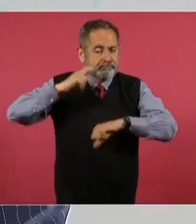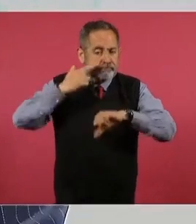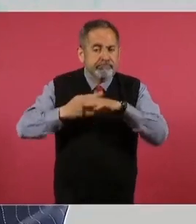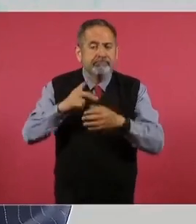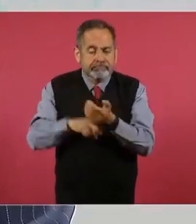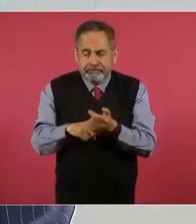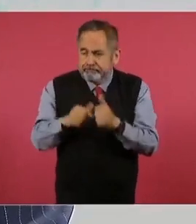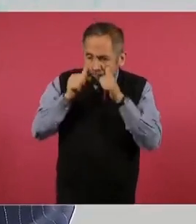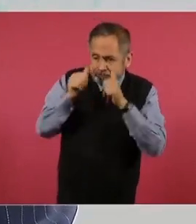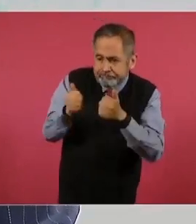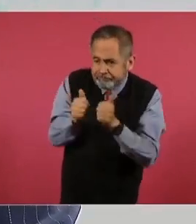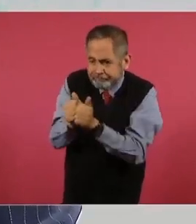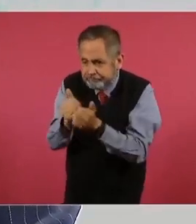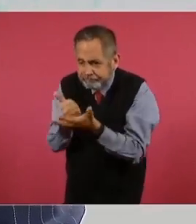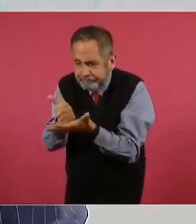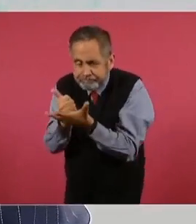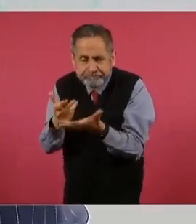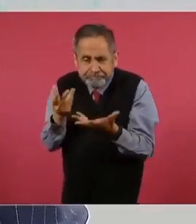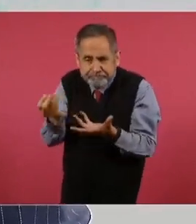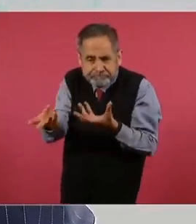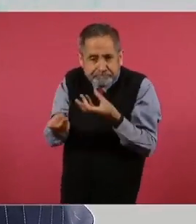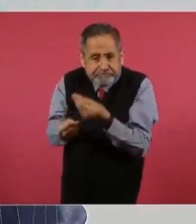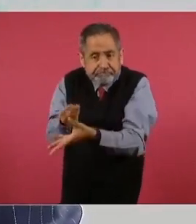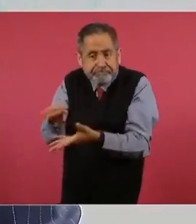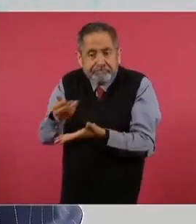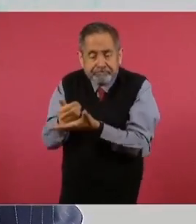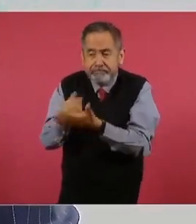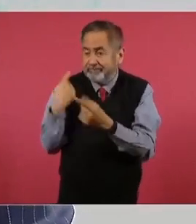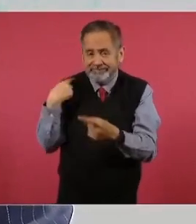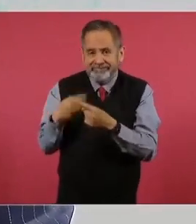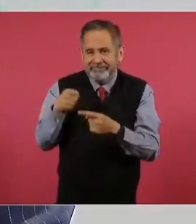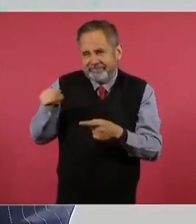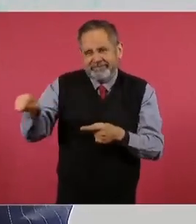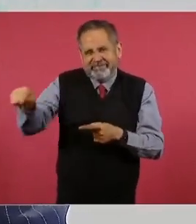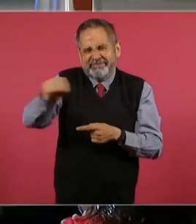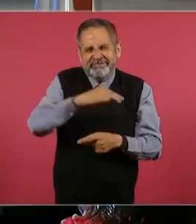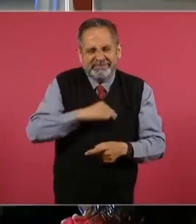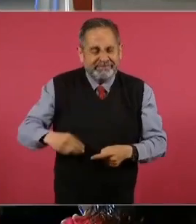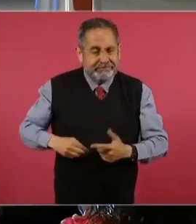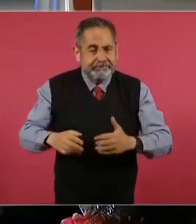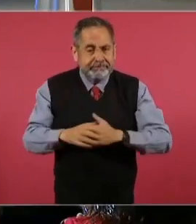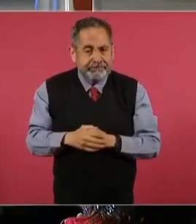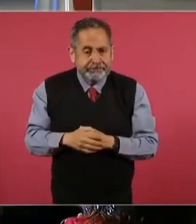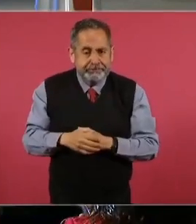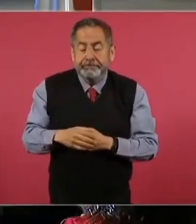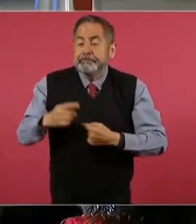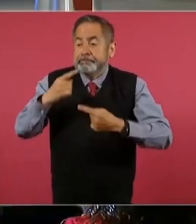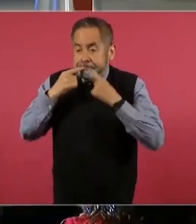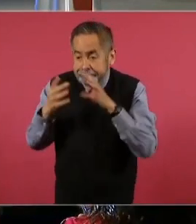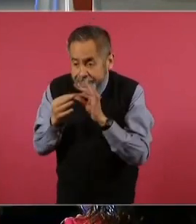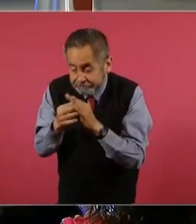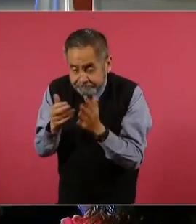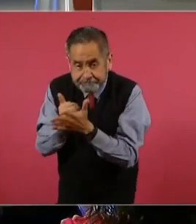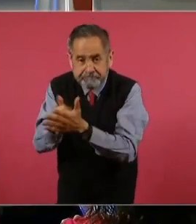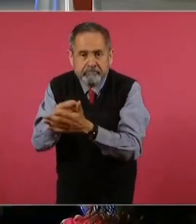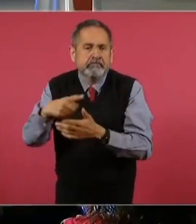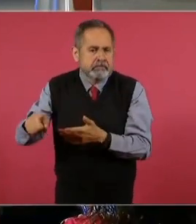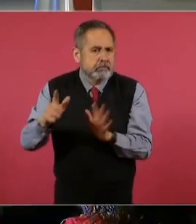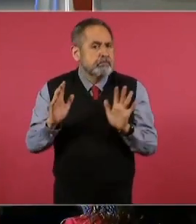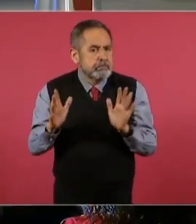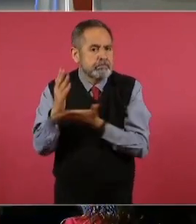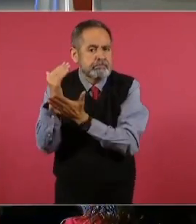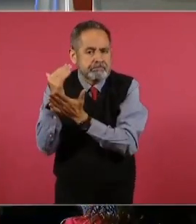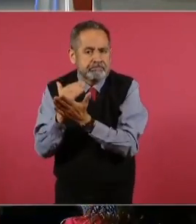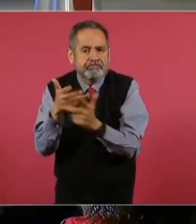México, del gobierno federal, ahí en estos municipios. Estas actividades impactaron en la disminución del